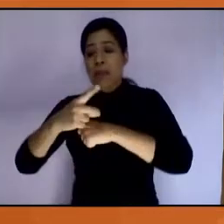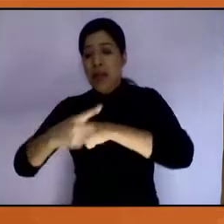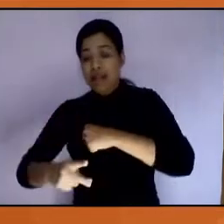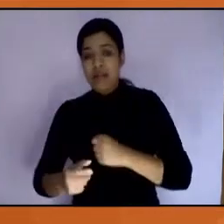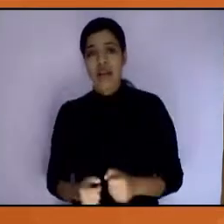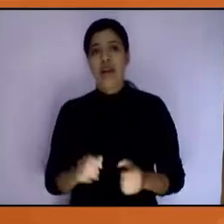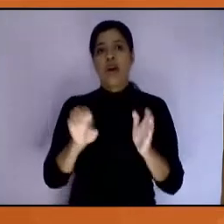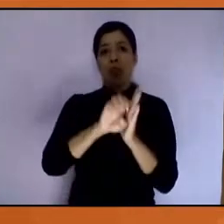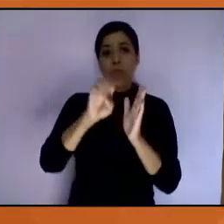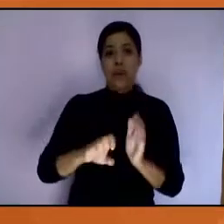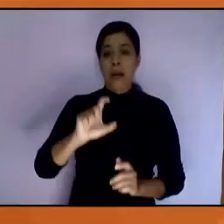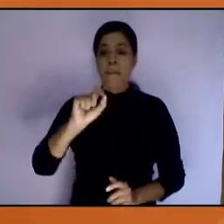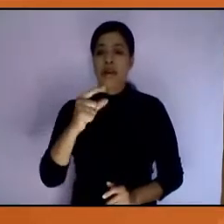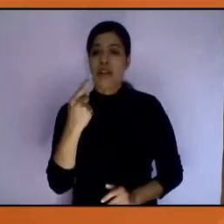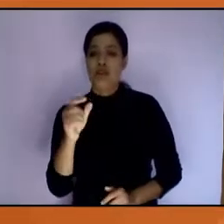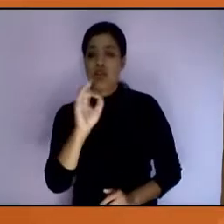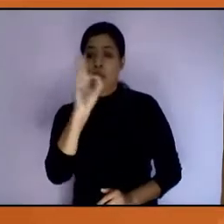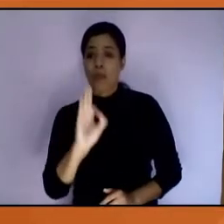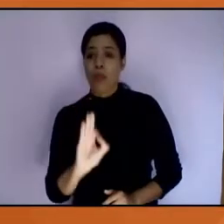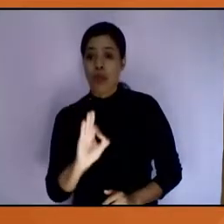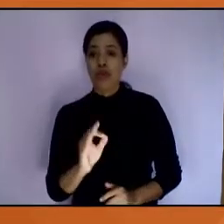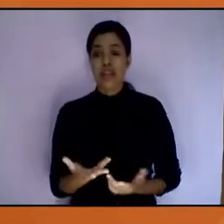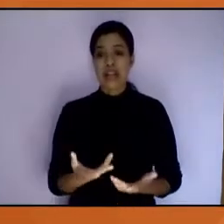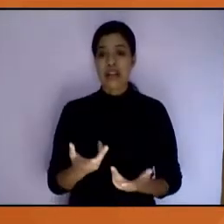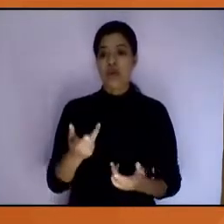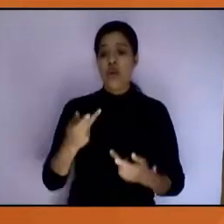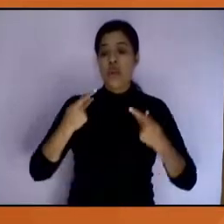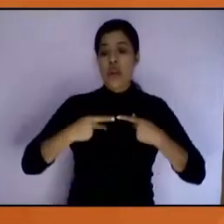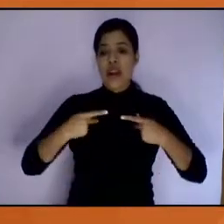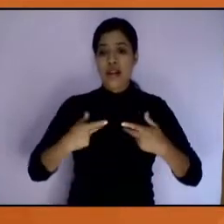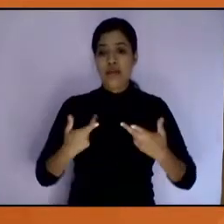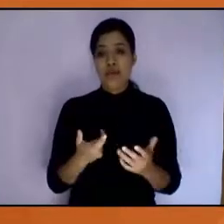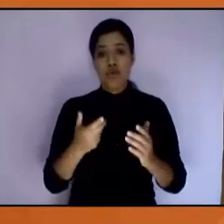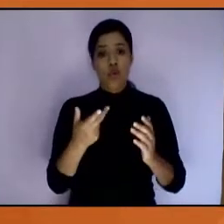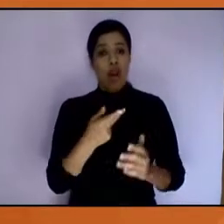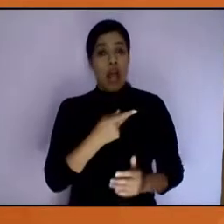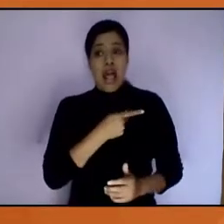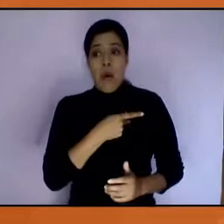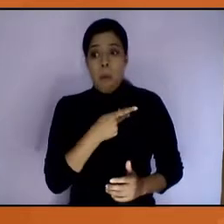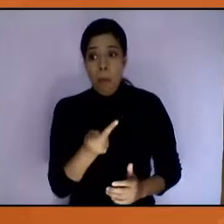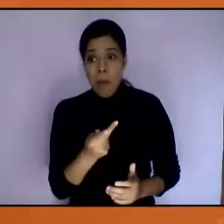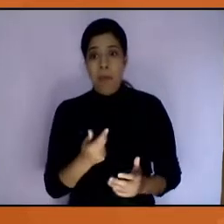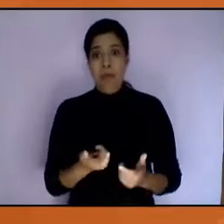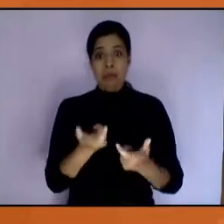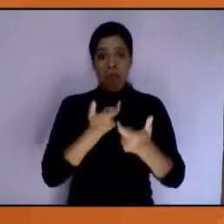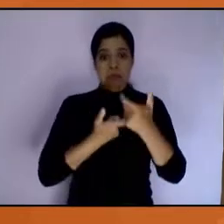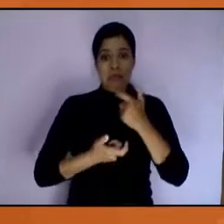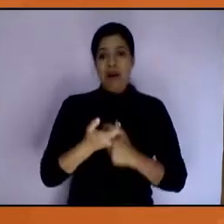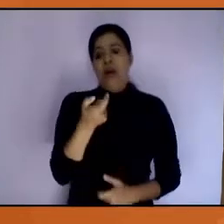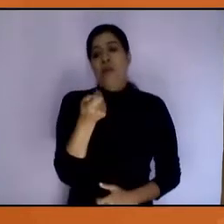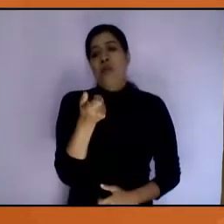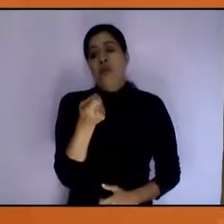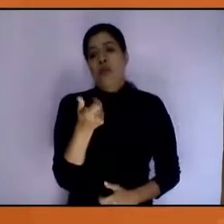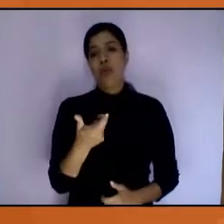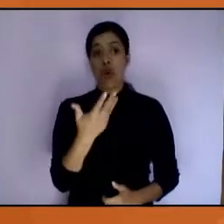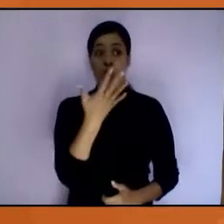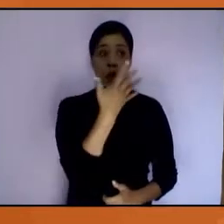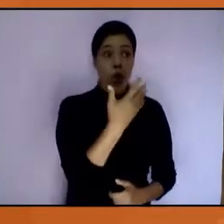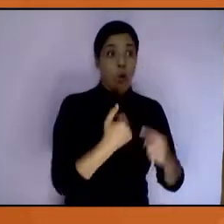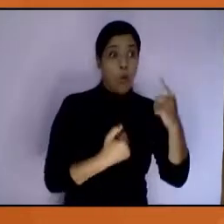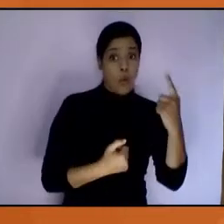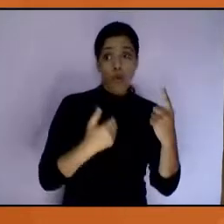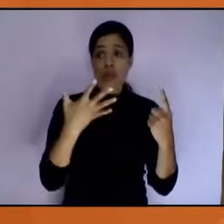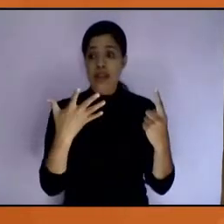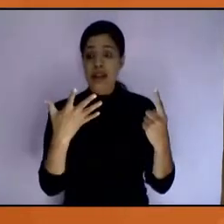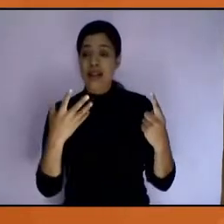el 21% de la población tiene ingresos inferiores a la línea de pobreza por ingresos. Esto es uno de cada cinco personas en el Estado.